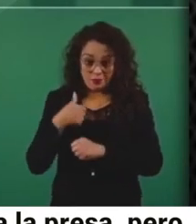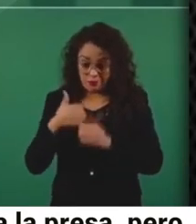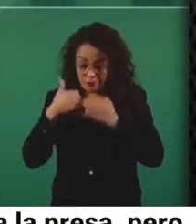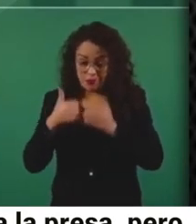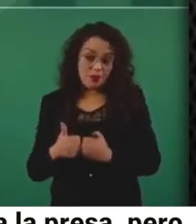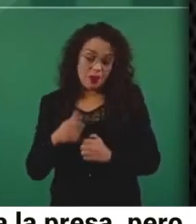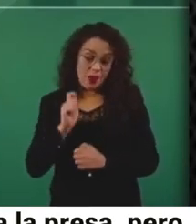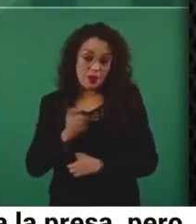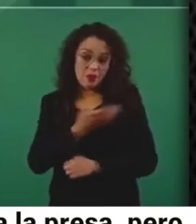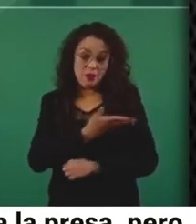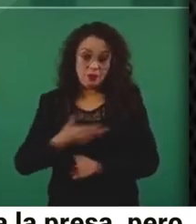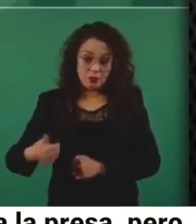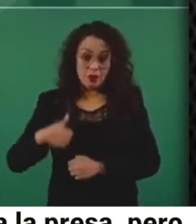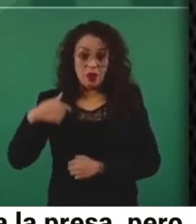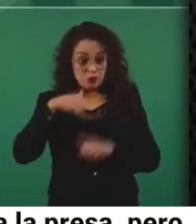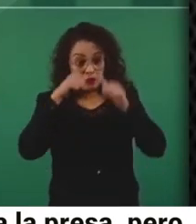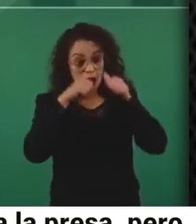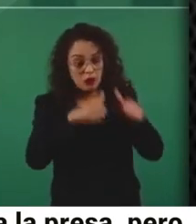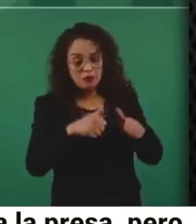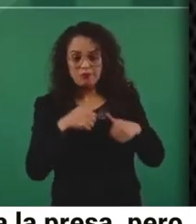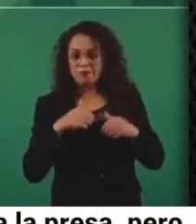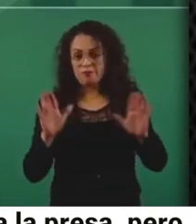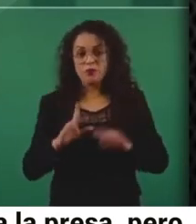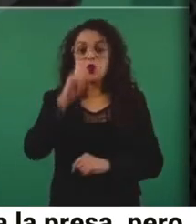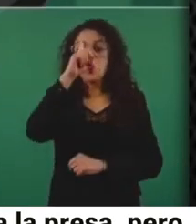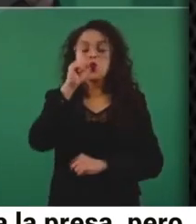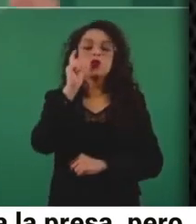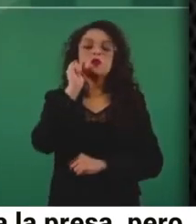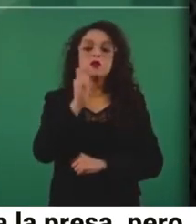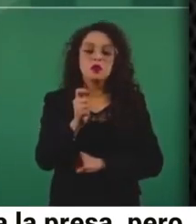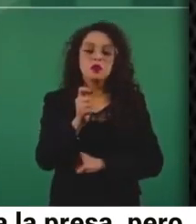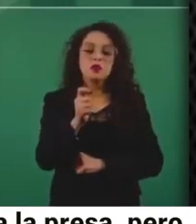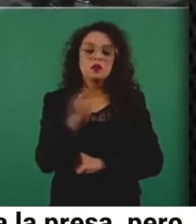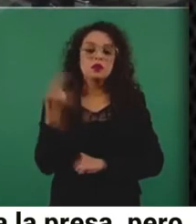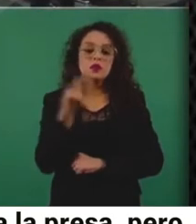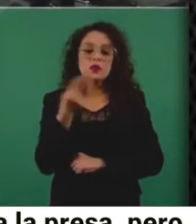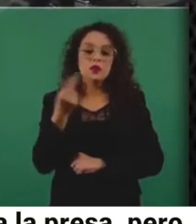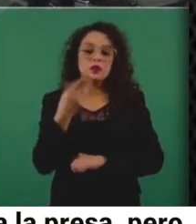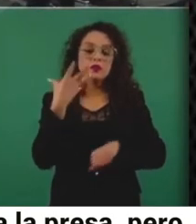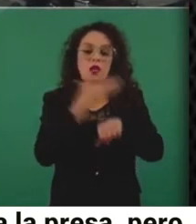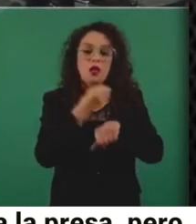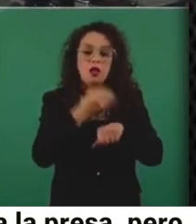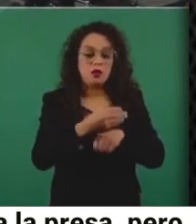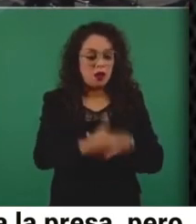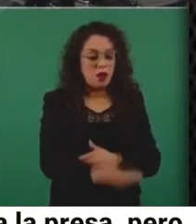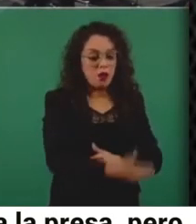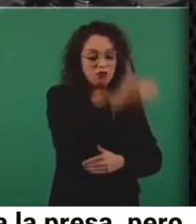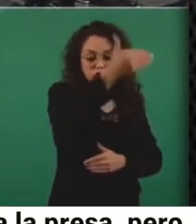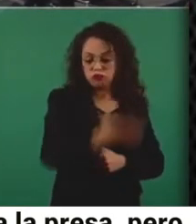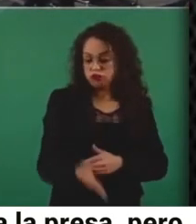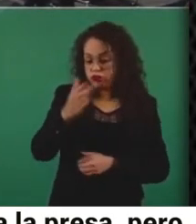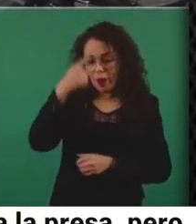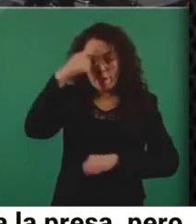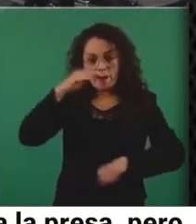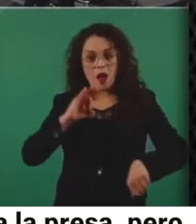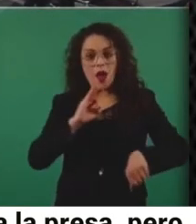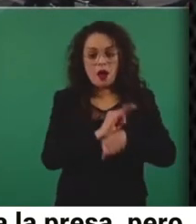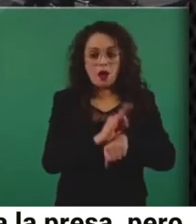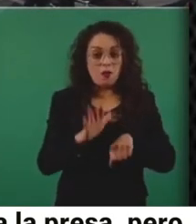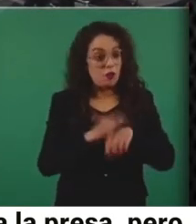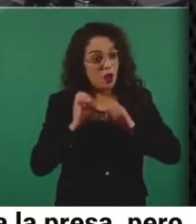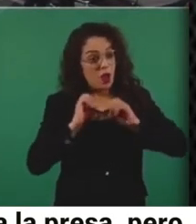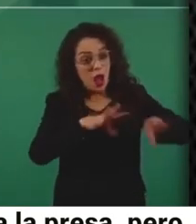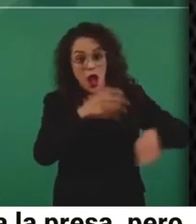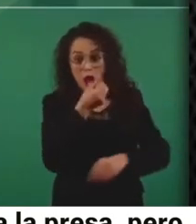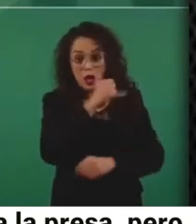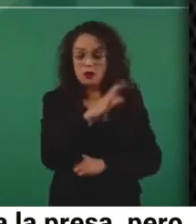Solo de crear unos bordos de protección porque no puede quedar la presa así, porque ante una creciente de